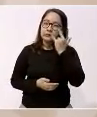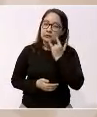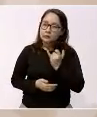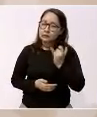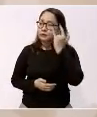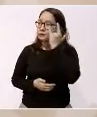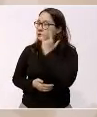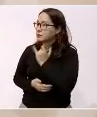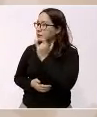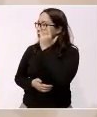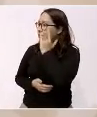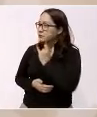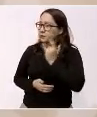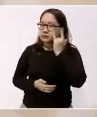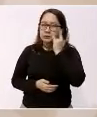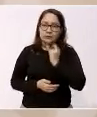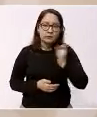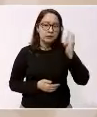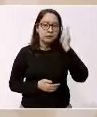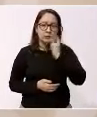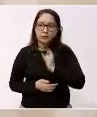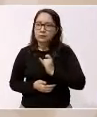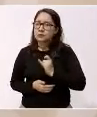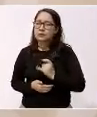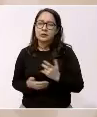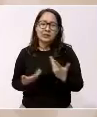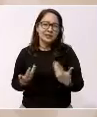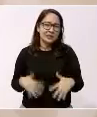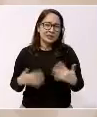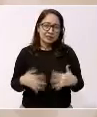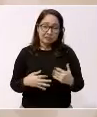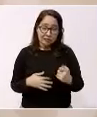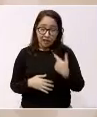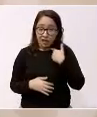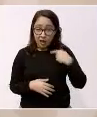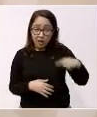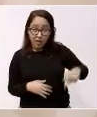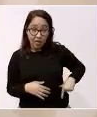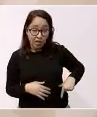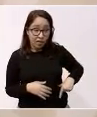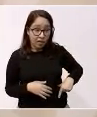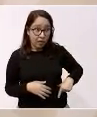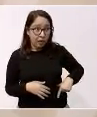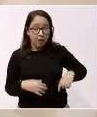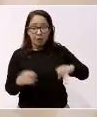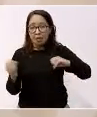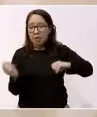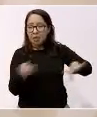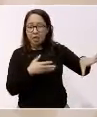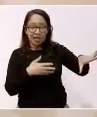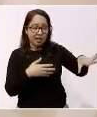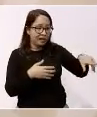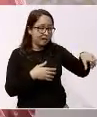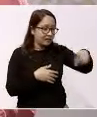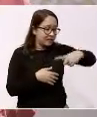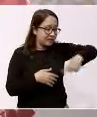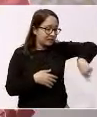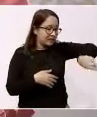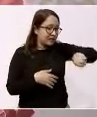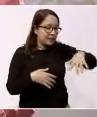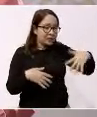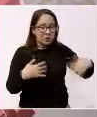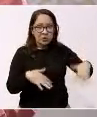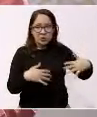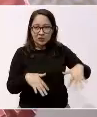fertilizantes. Nos dejaron unas plantas viejas, hicieron